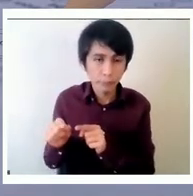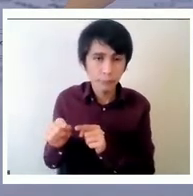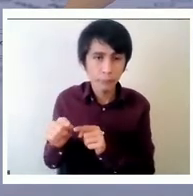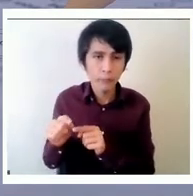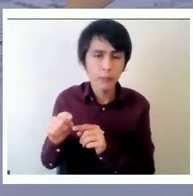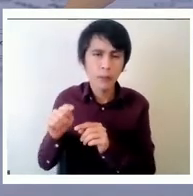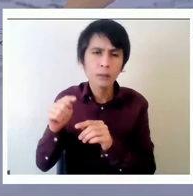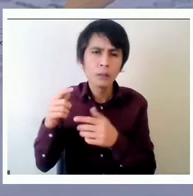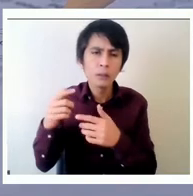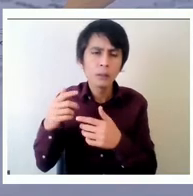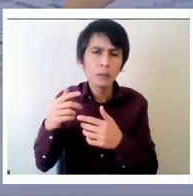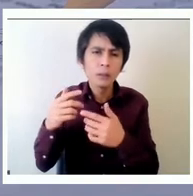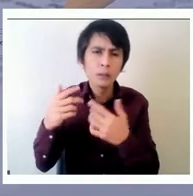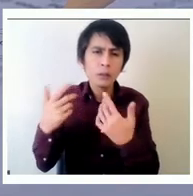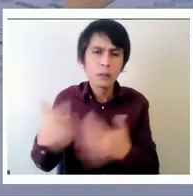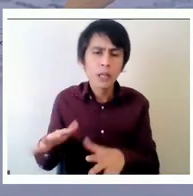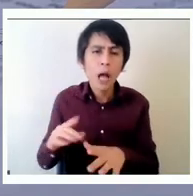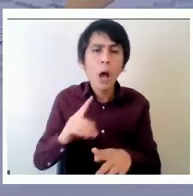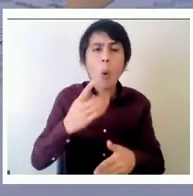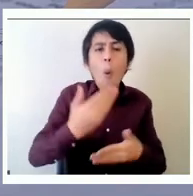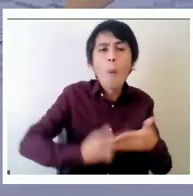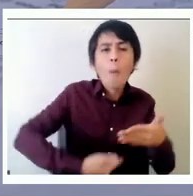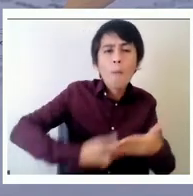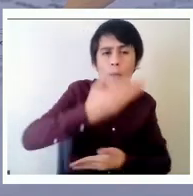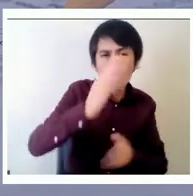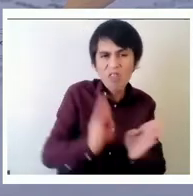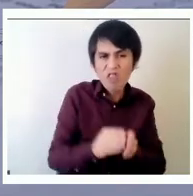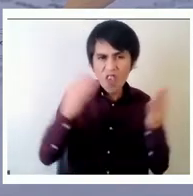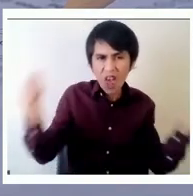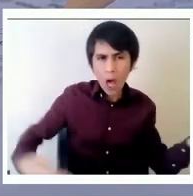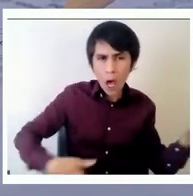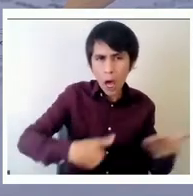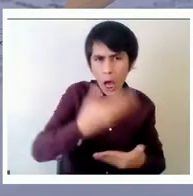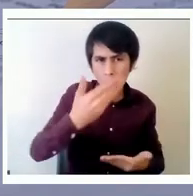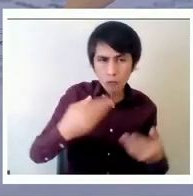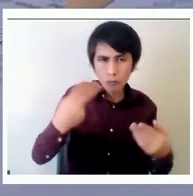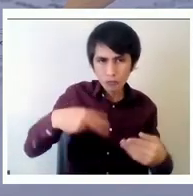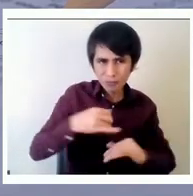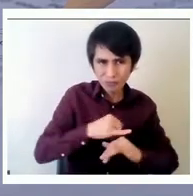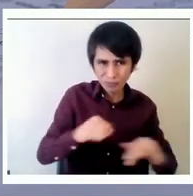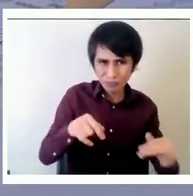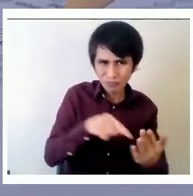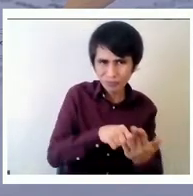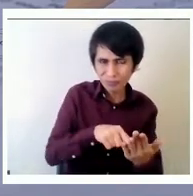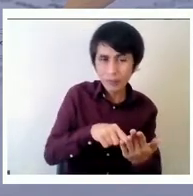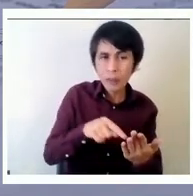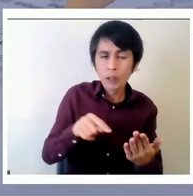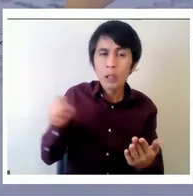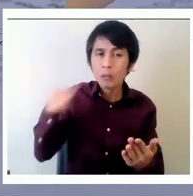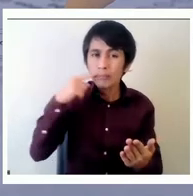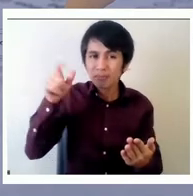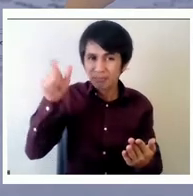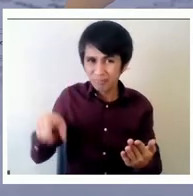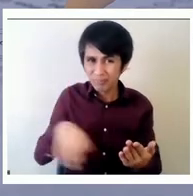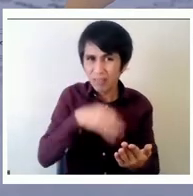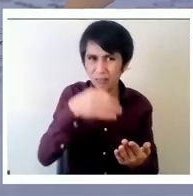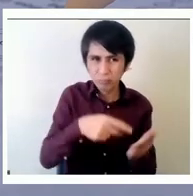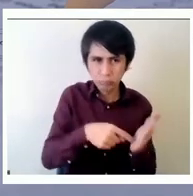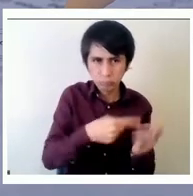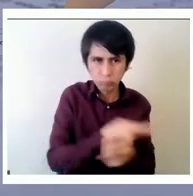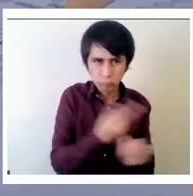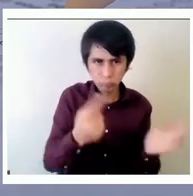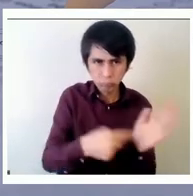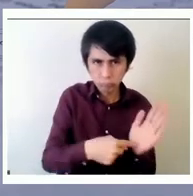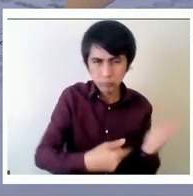en un periódico y dice este tiempo ya de